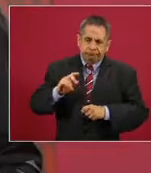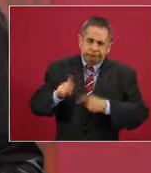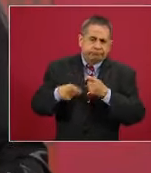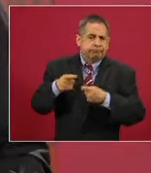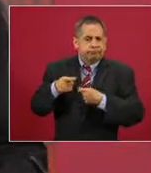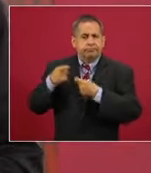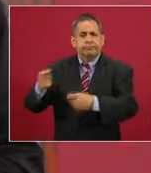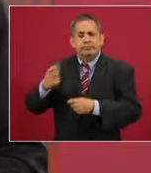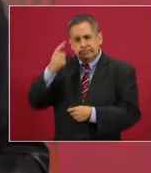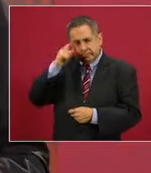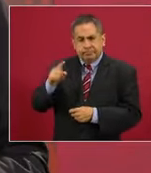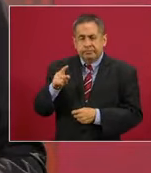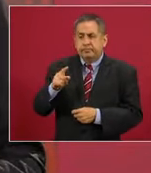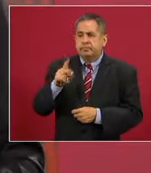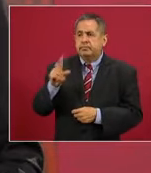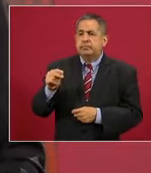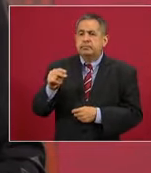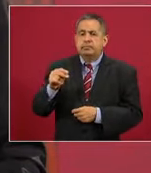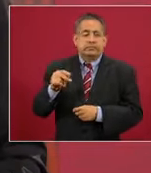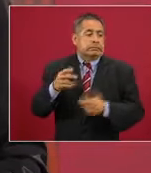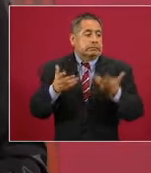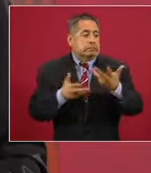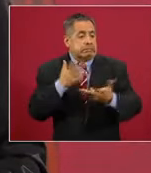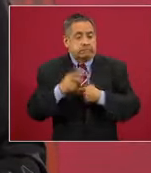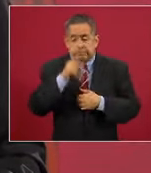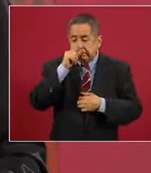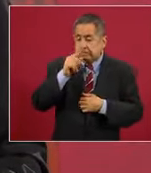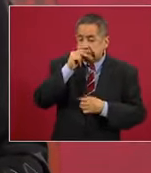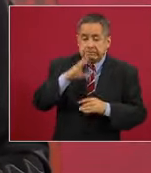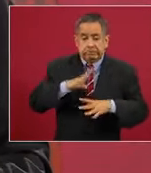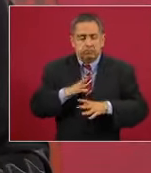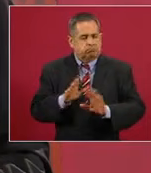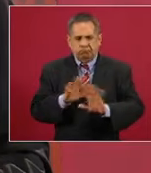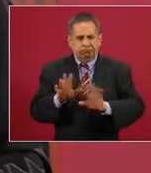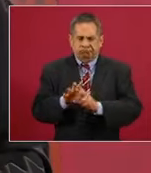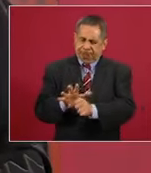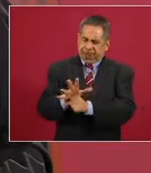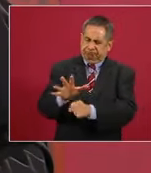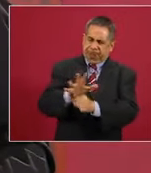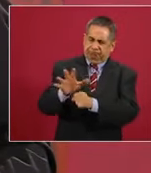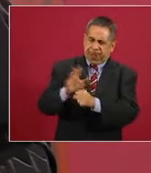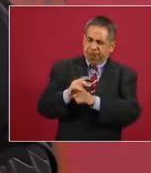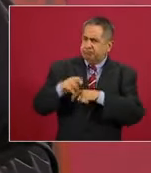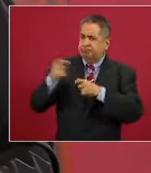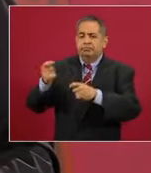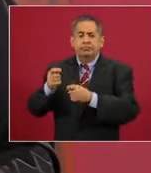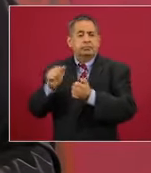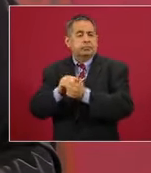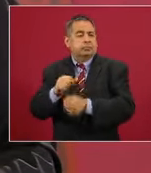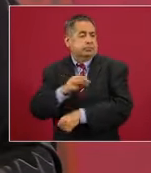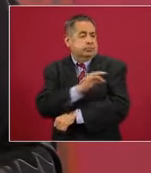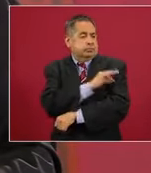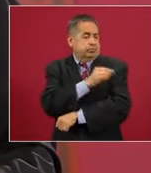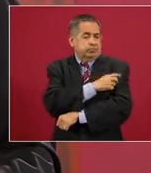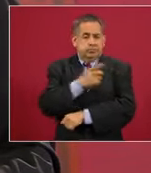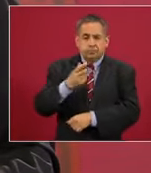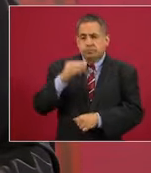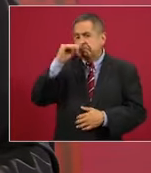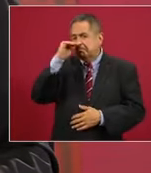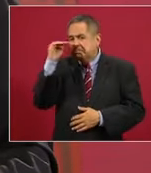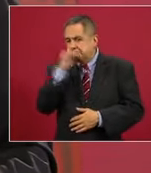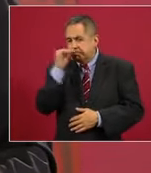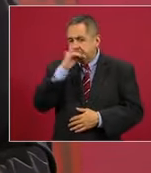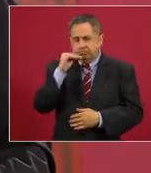para que no falte la atención médica y los medicamentos gratuitos en nuestro